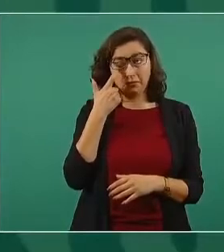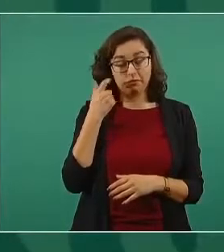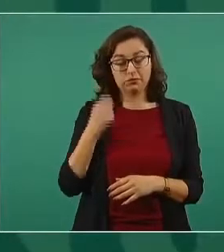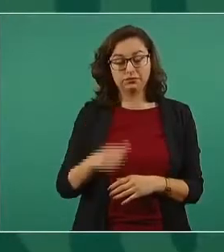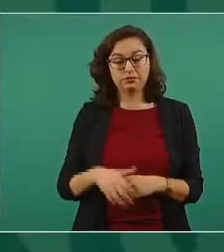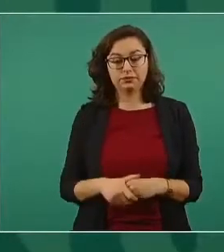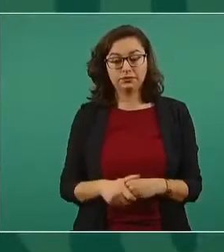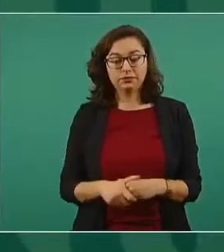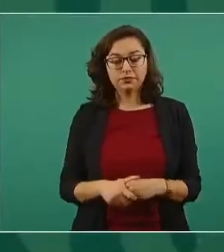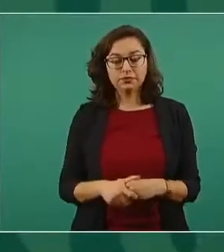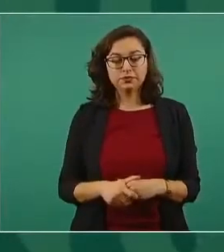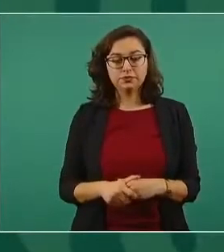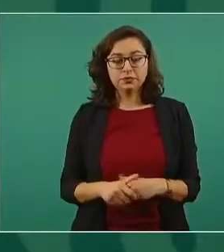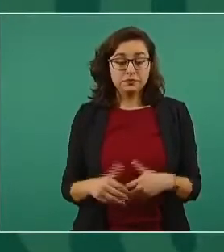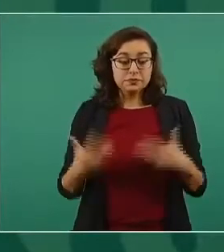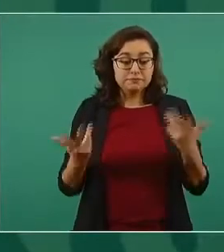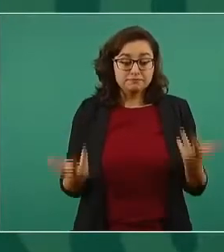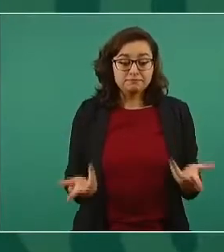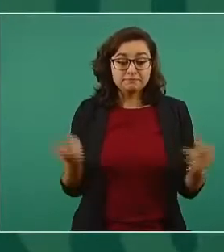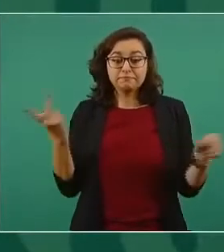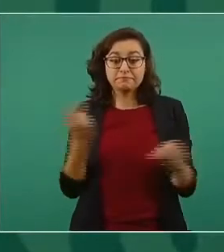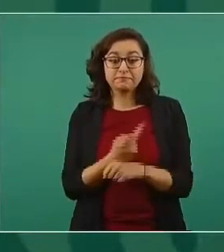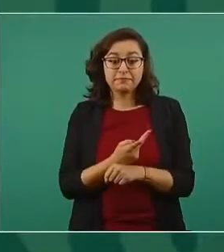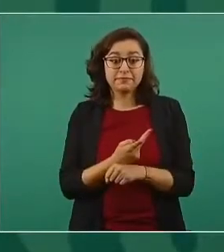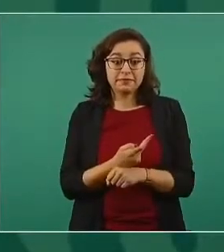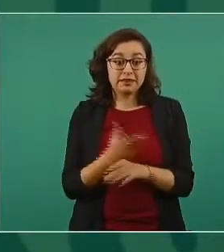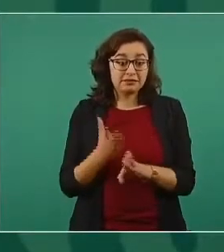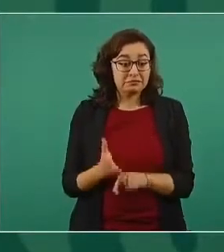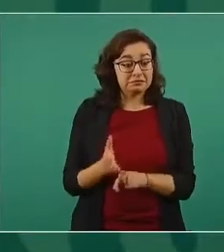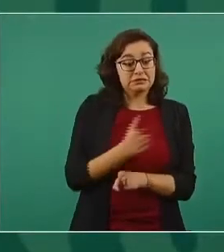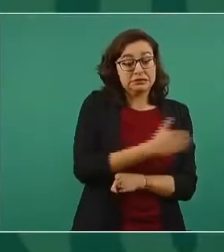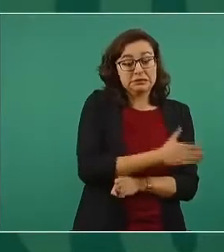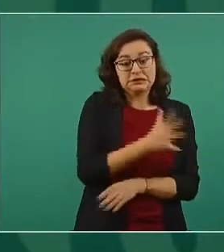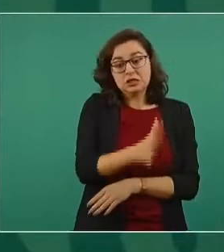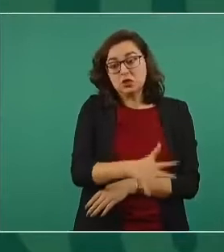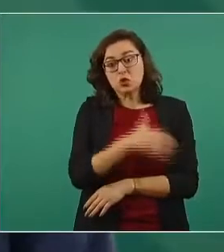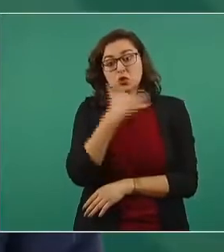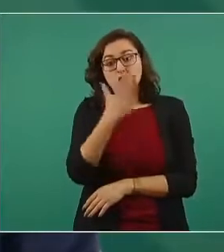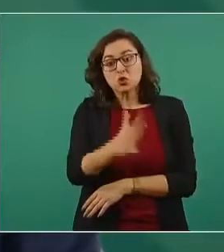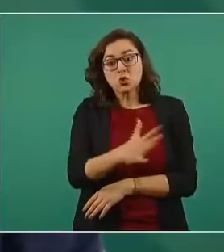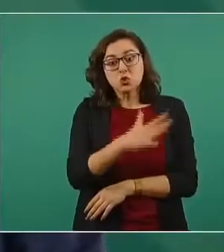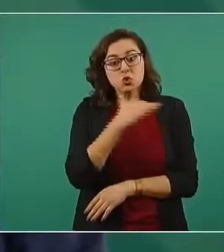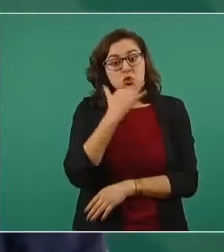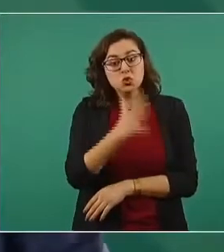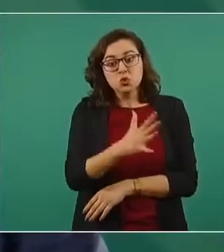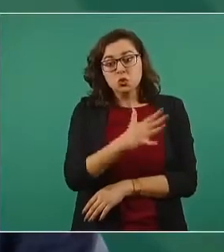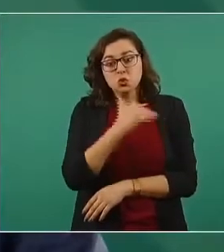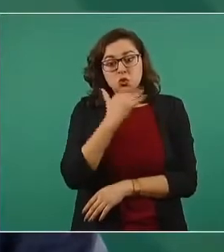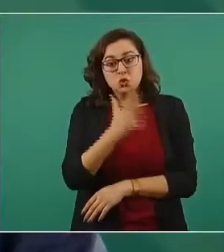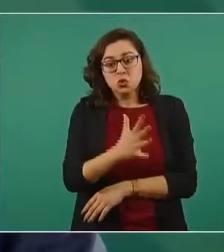esta corrupción pues es lo que más